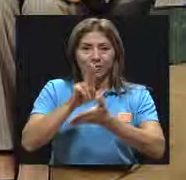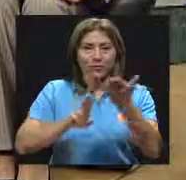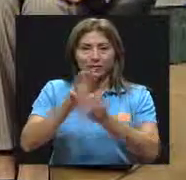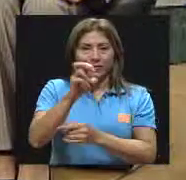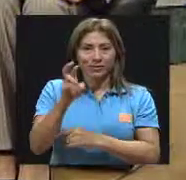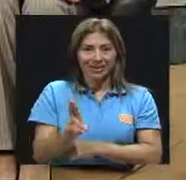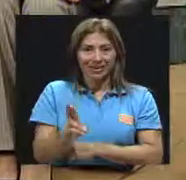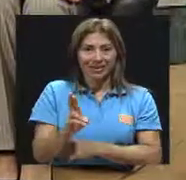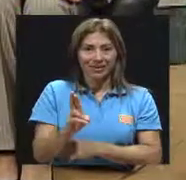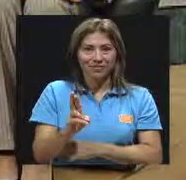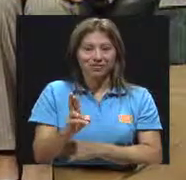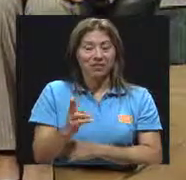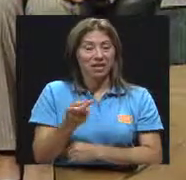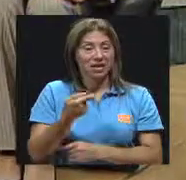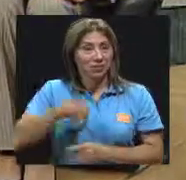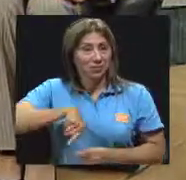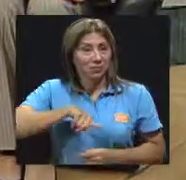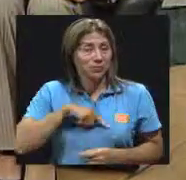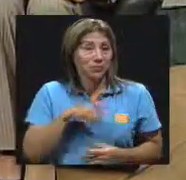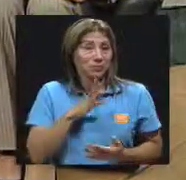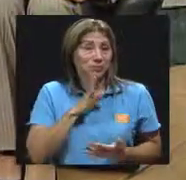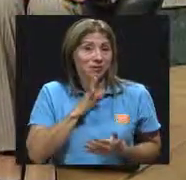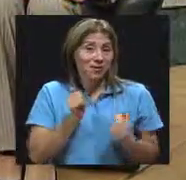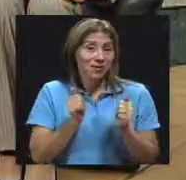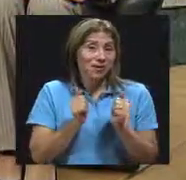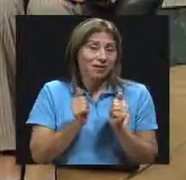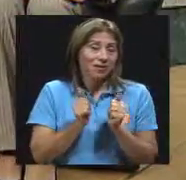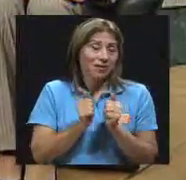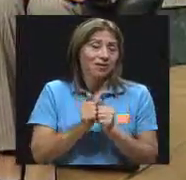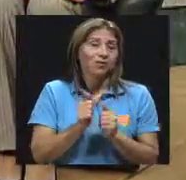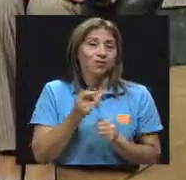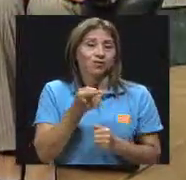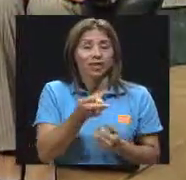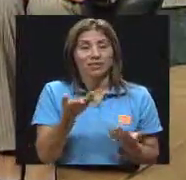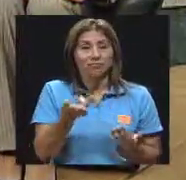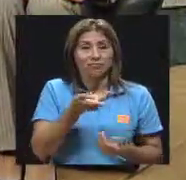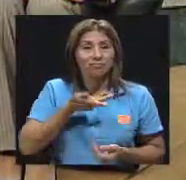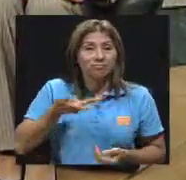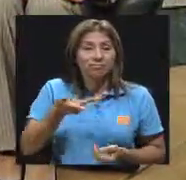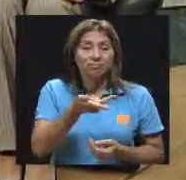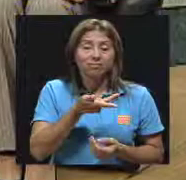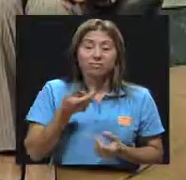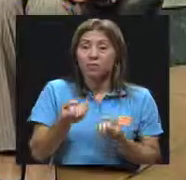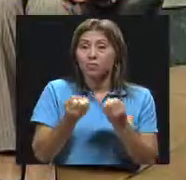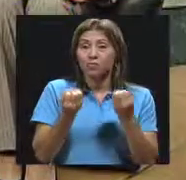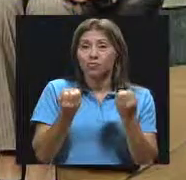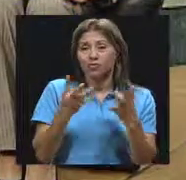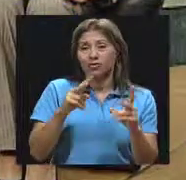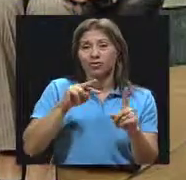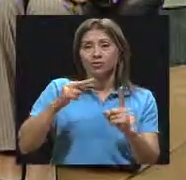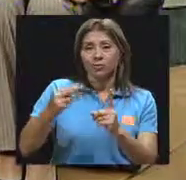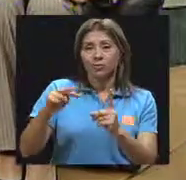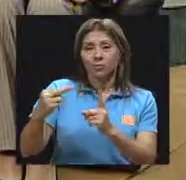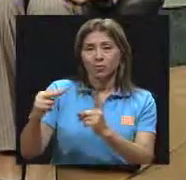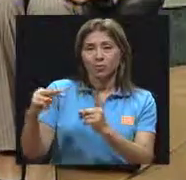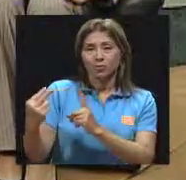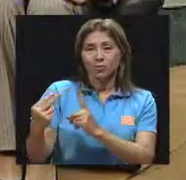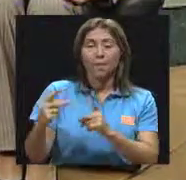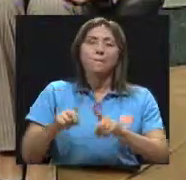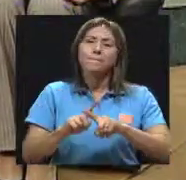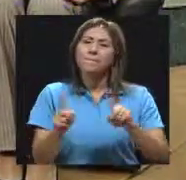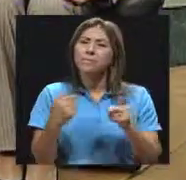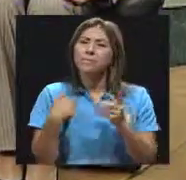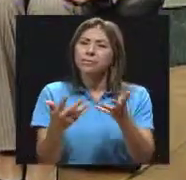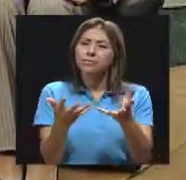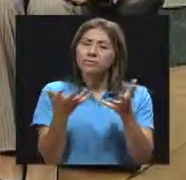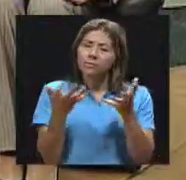conversando, Saúl y yo, pues Marisol, con usted sobre muchísimos temas, han venido muchas aristas, pero yo quisiera como profundizar un poco